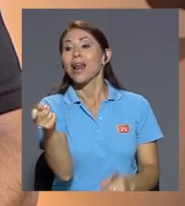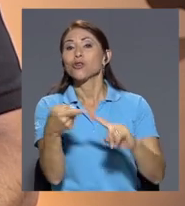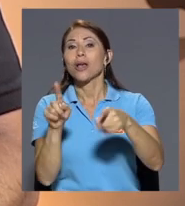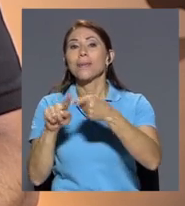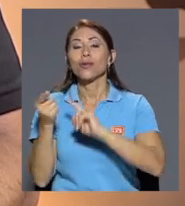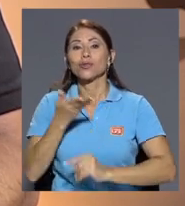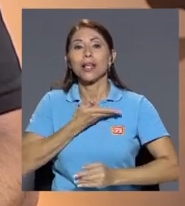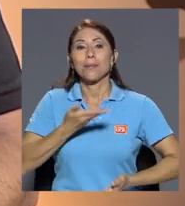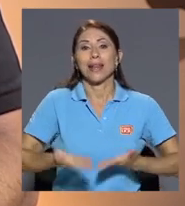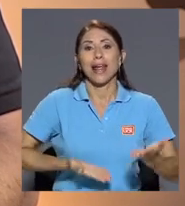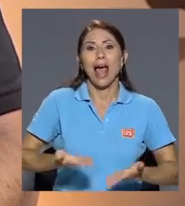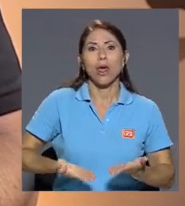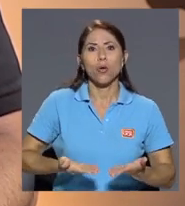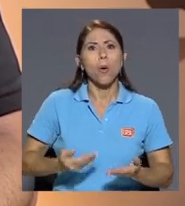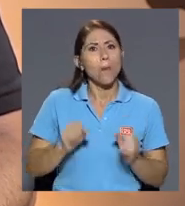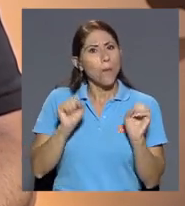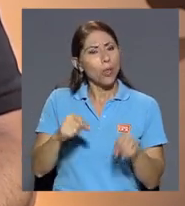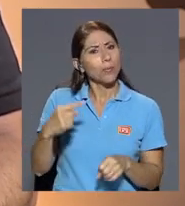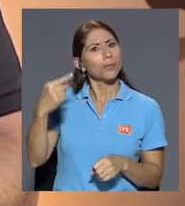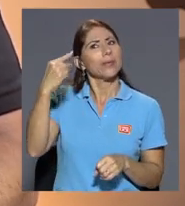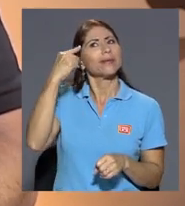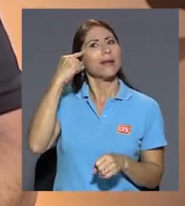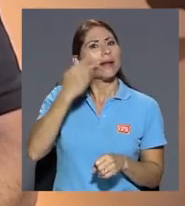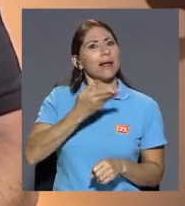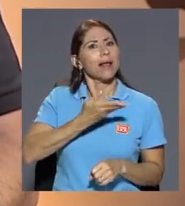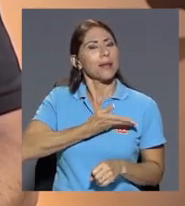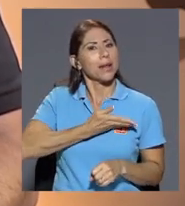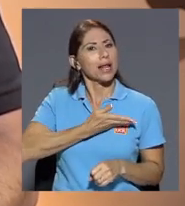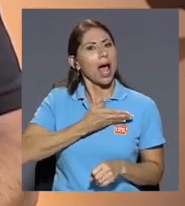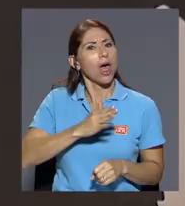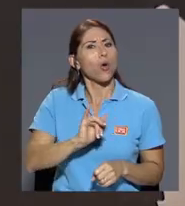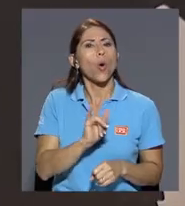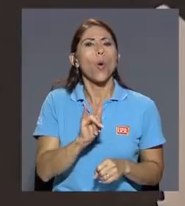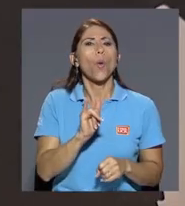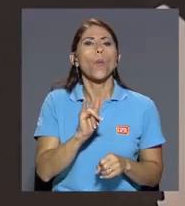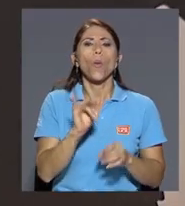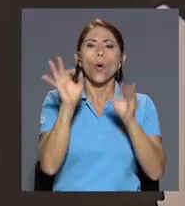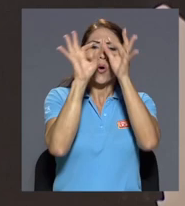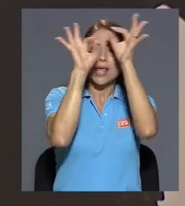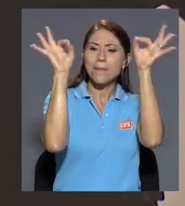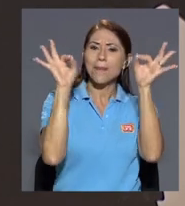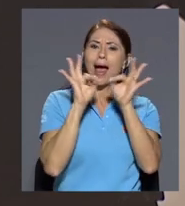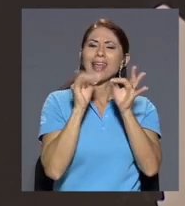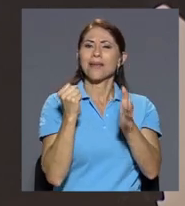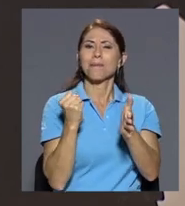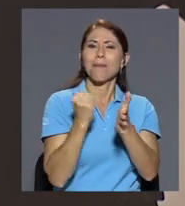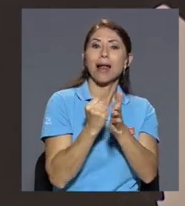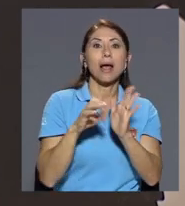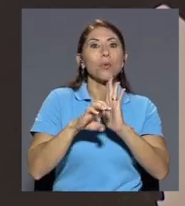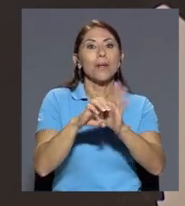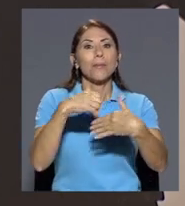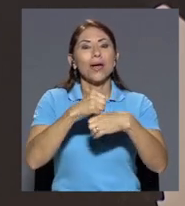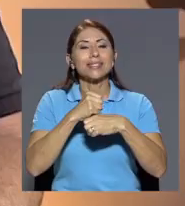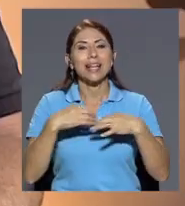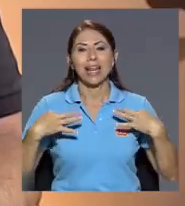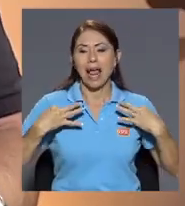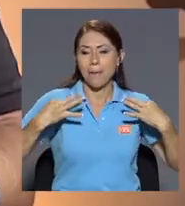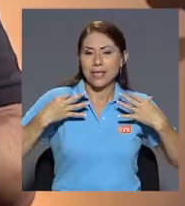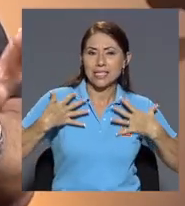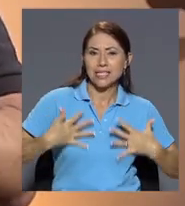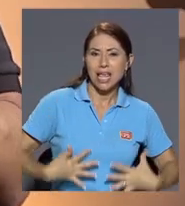repente no empezamos a ver el mercado como una imagen marca es decir de repente hay camisetas hay un montón de